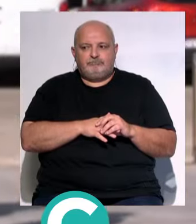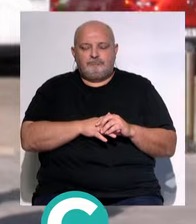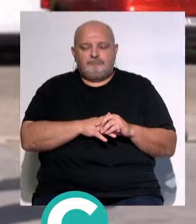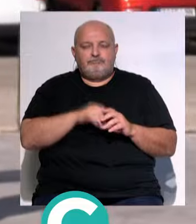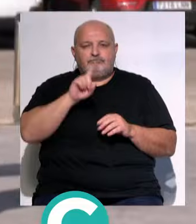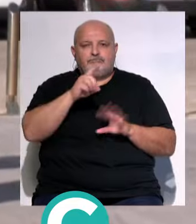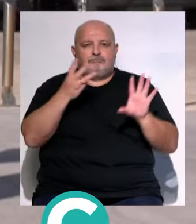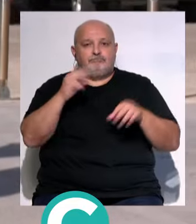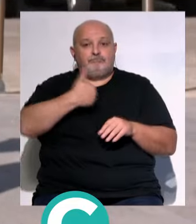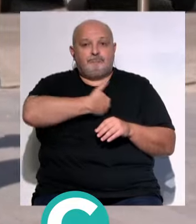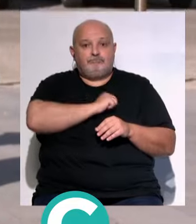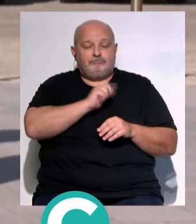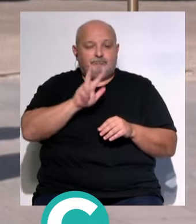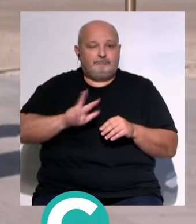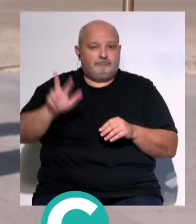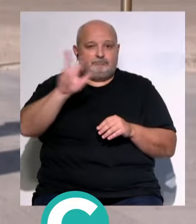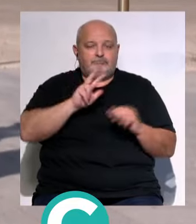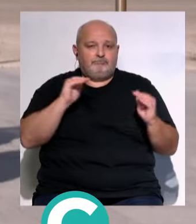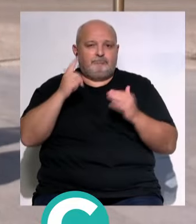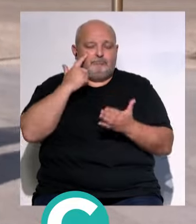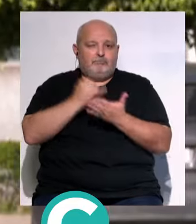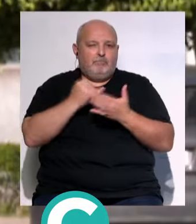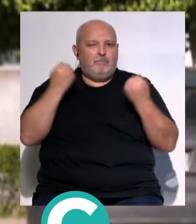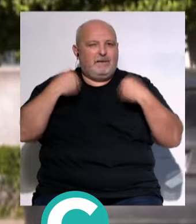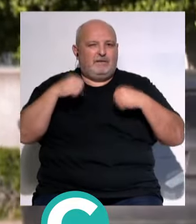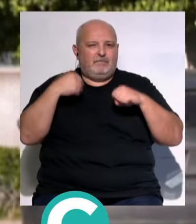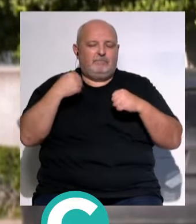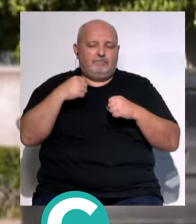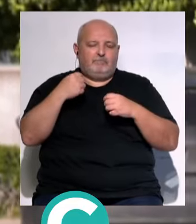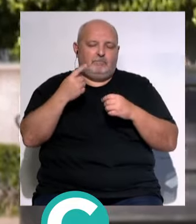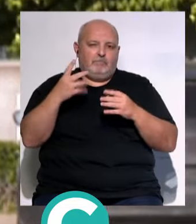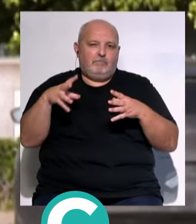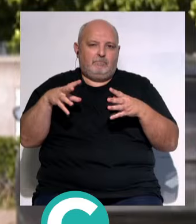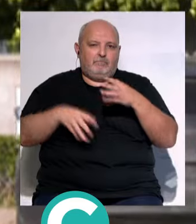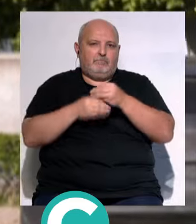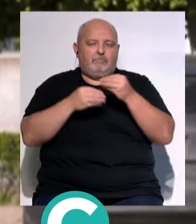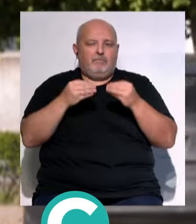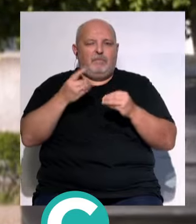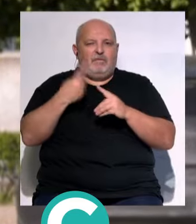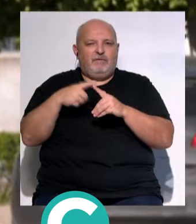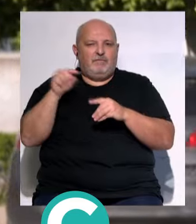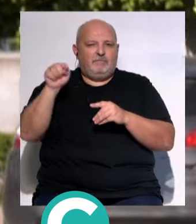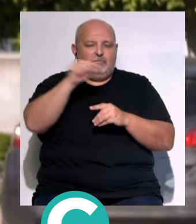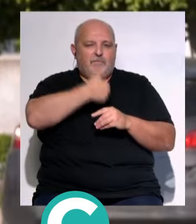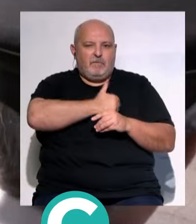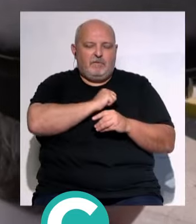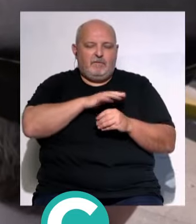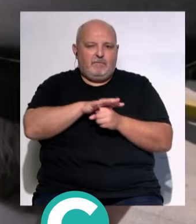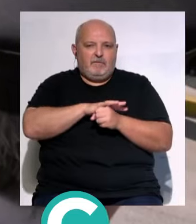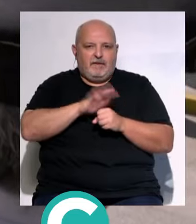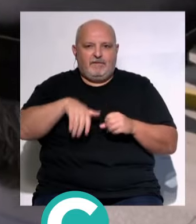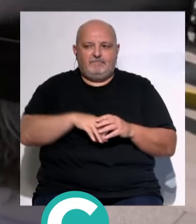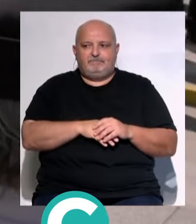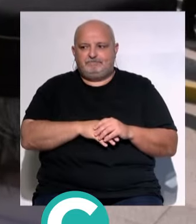180 policías nacionales en periodo de prácticas... ...completarán su formación en las distintas comisarías... la